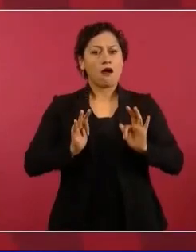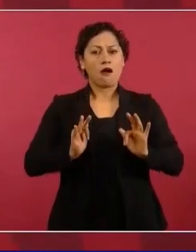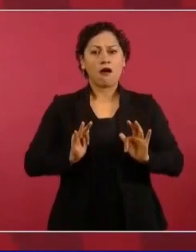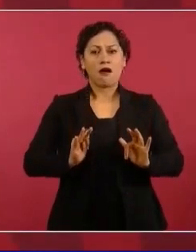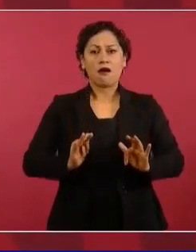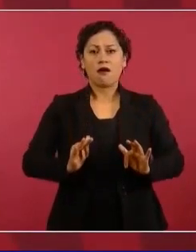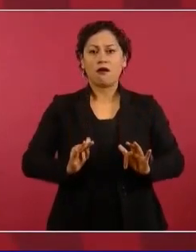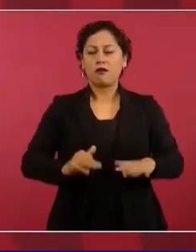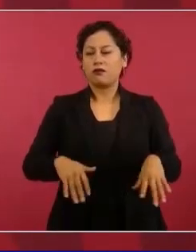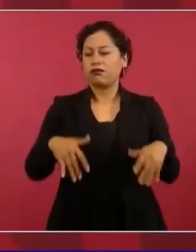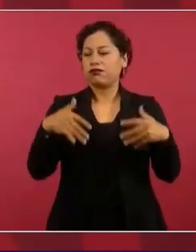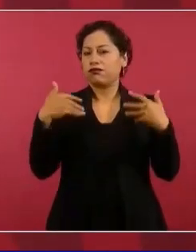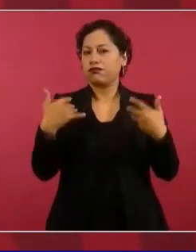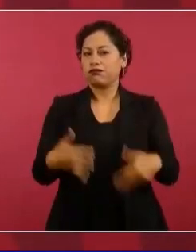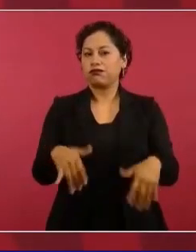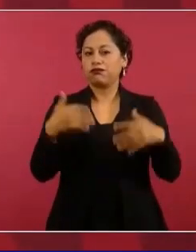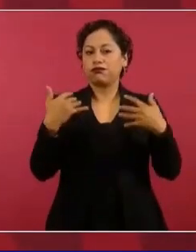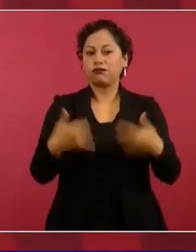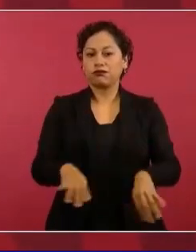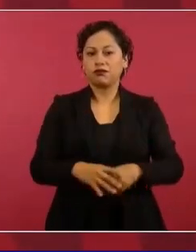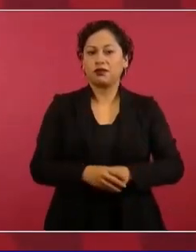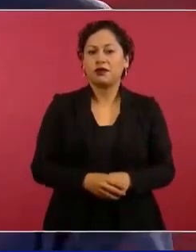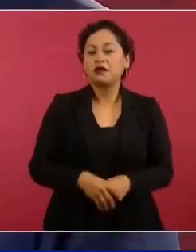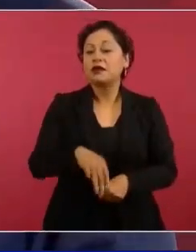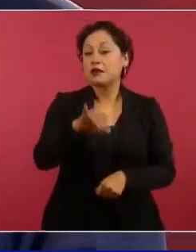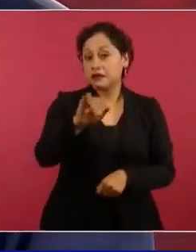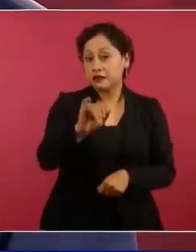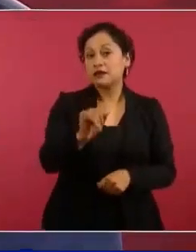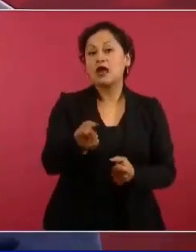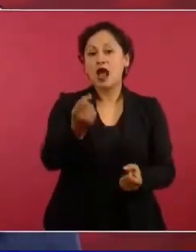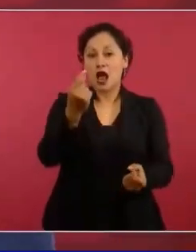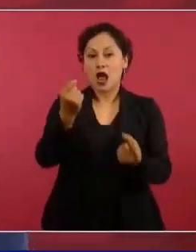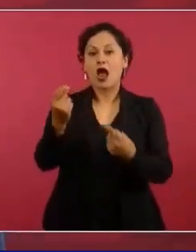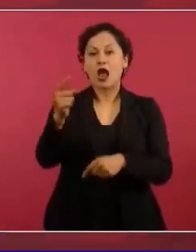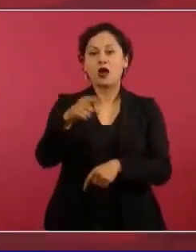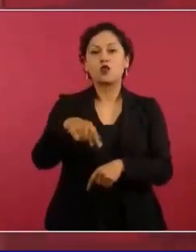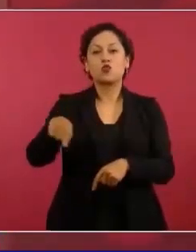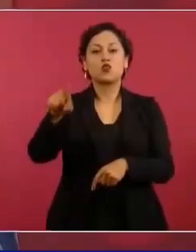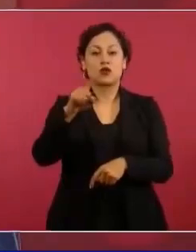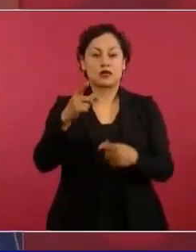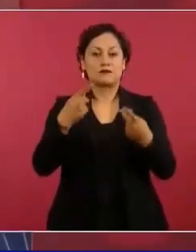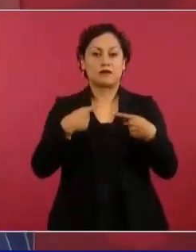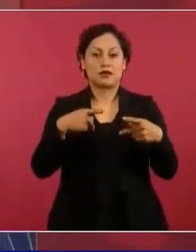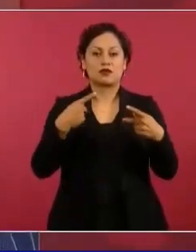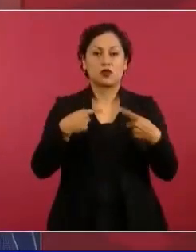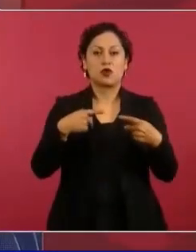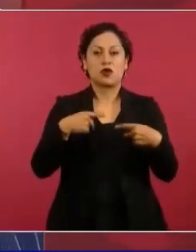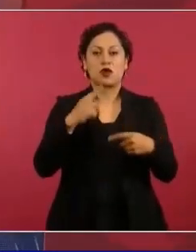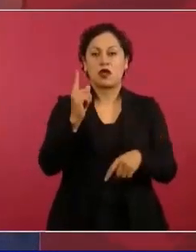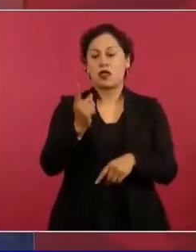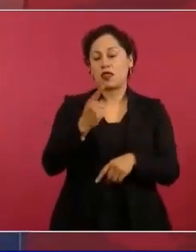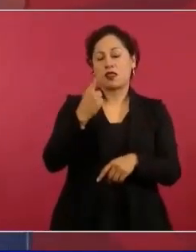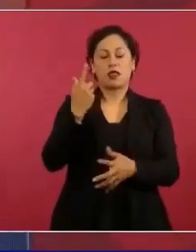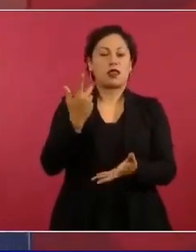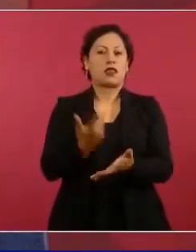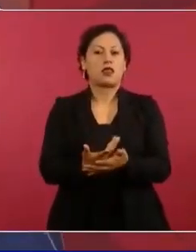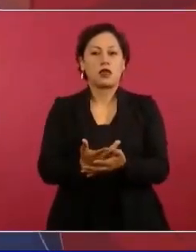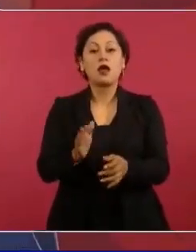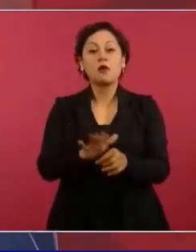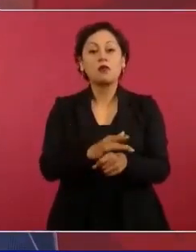Esos sí, desmayados porque llegaron algunos en la mañana, no se movieron ahí